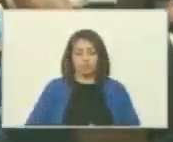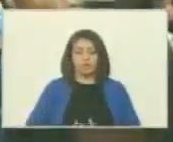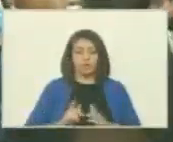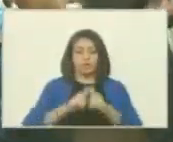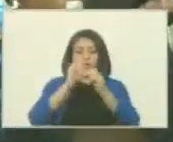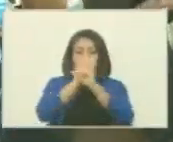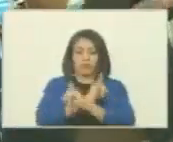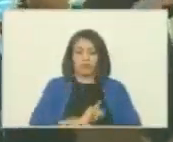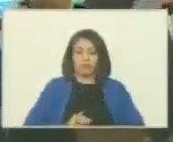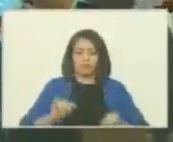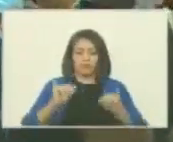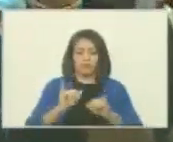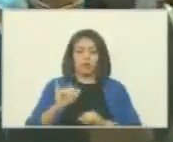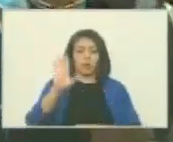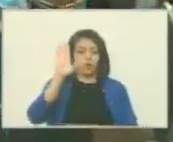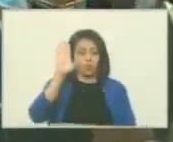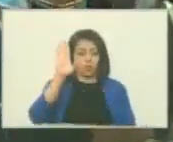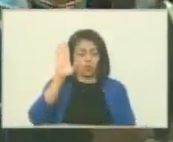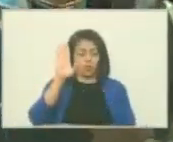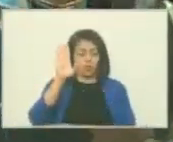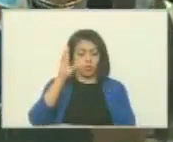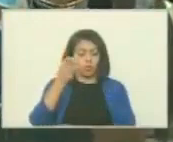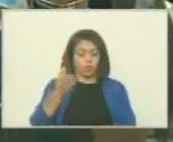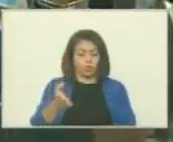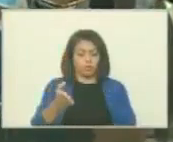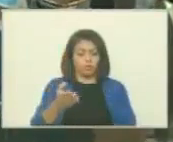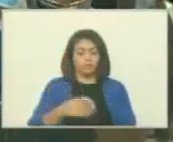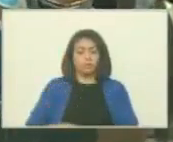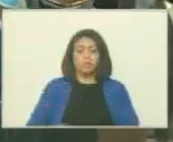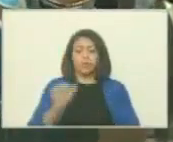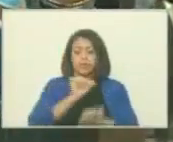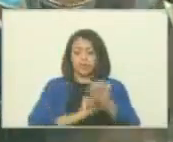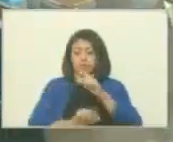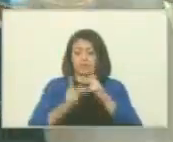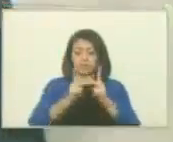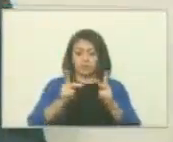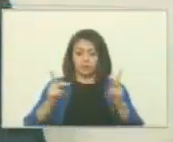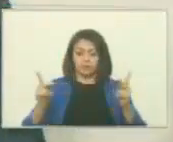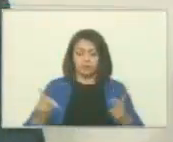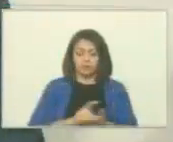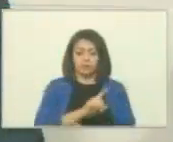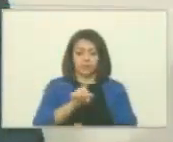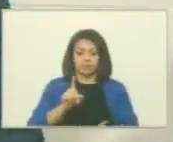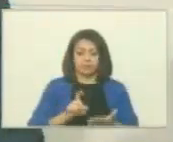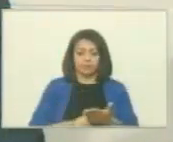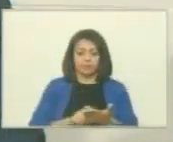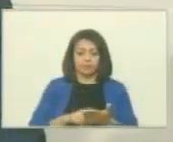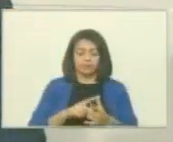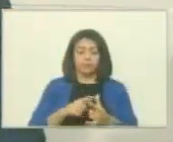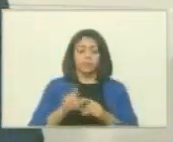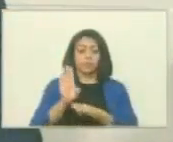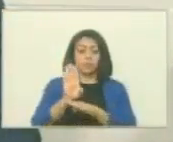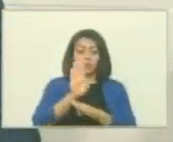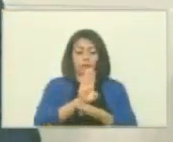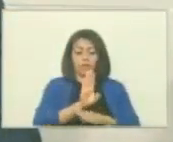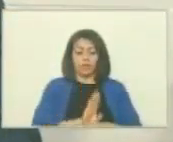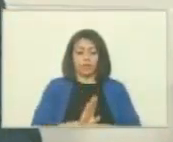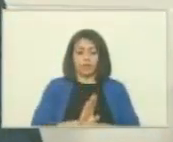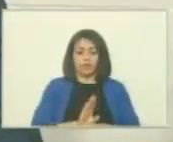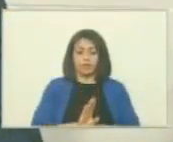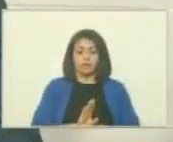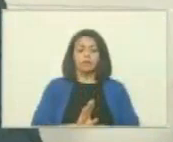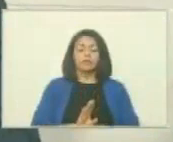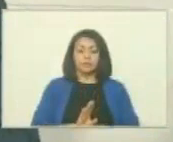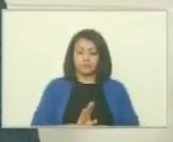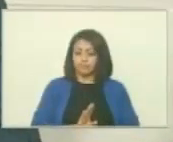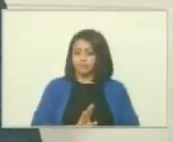de la independencia. Jura en su condición de Defensor Público General preservar a